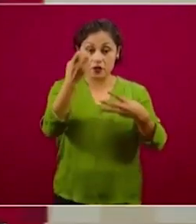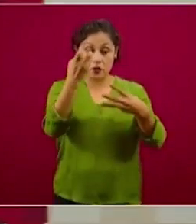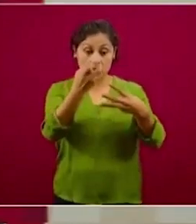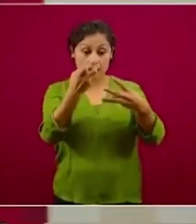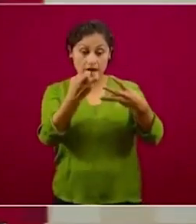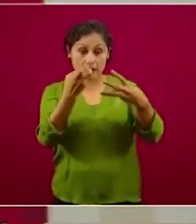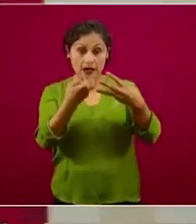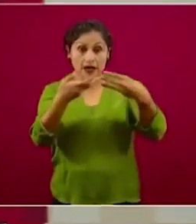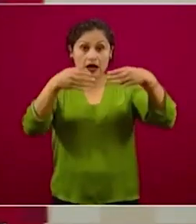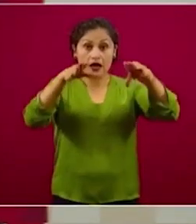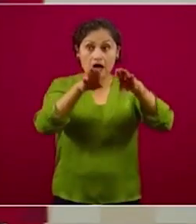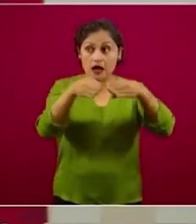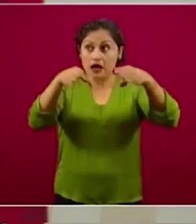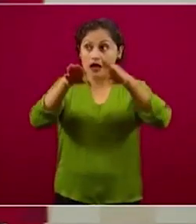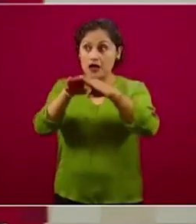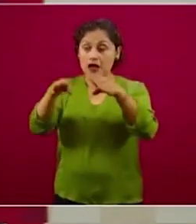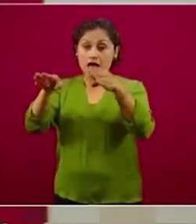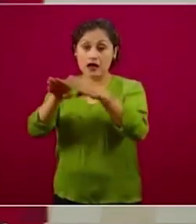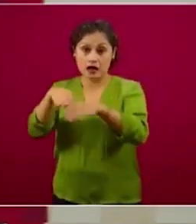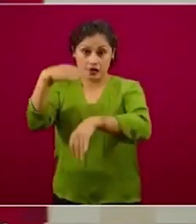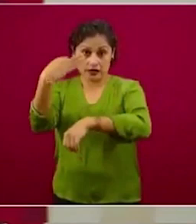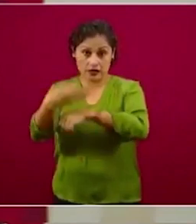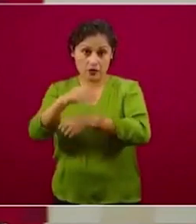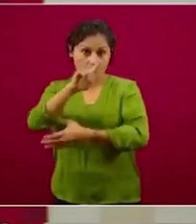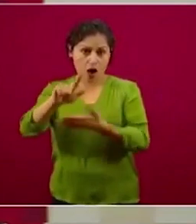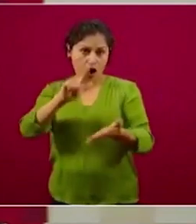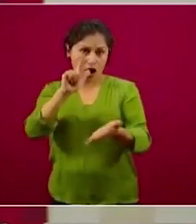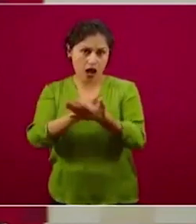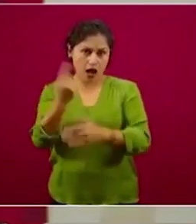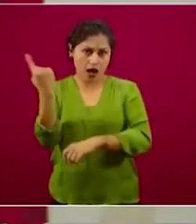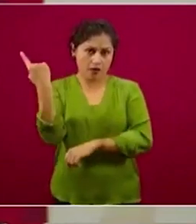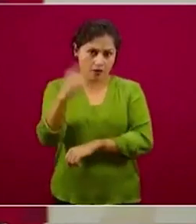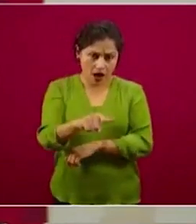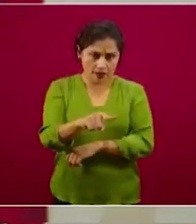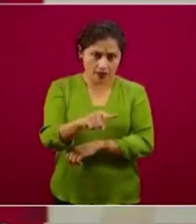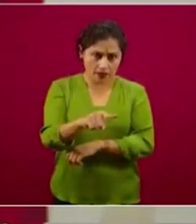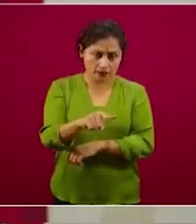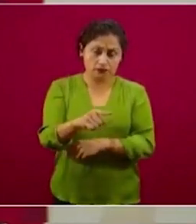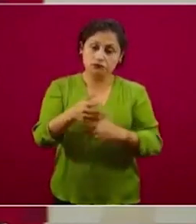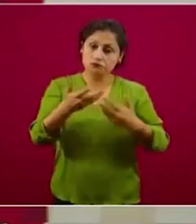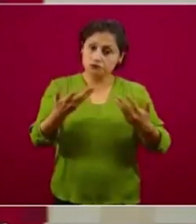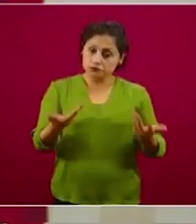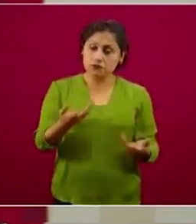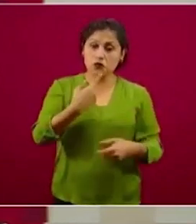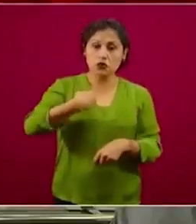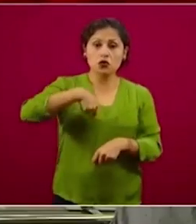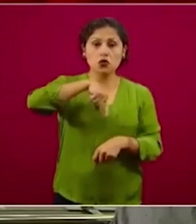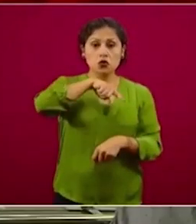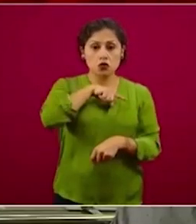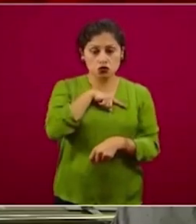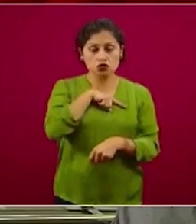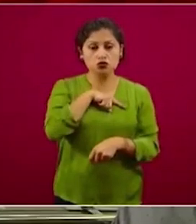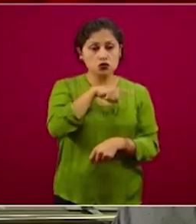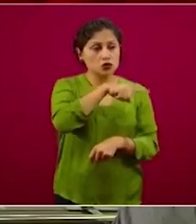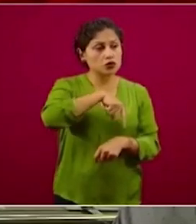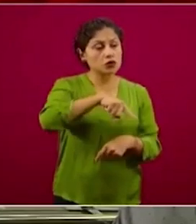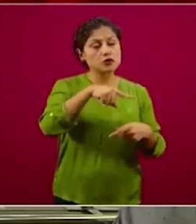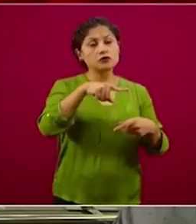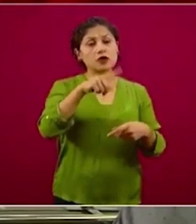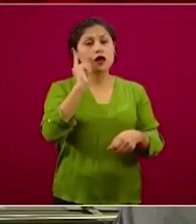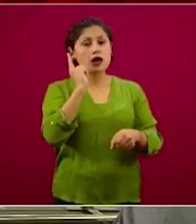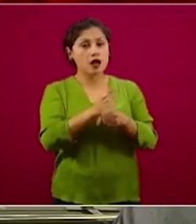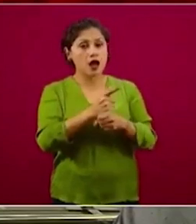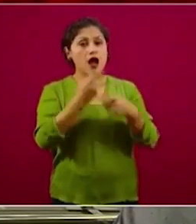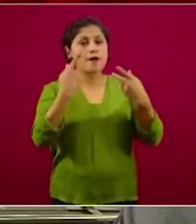suspender por un acto de ley temporalmente estas actividades, logramos una enorme desmovilización